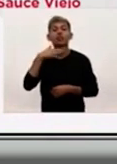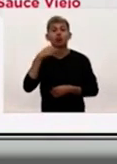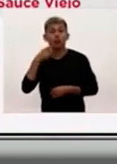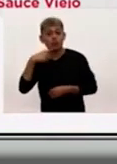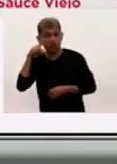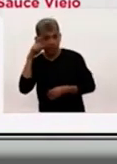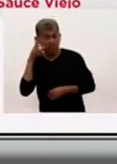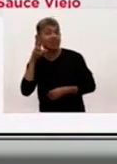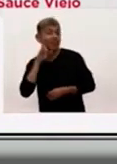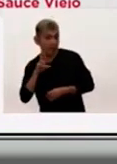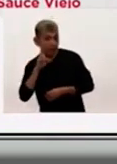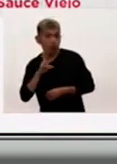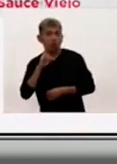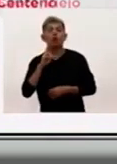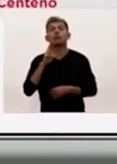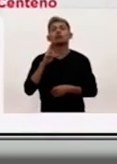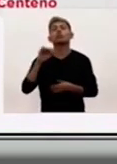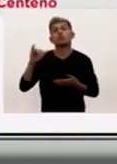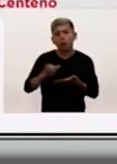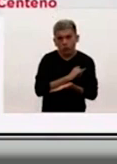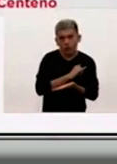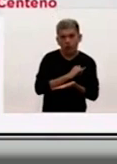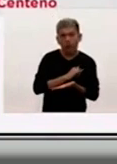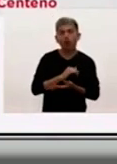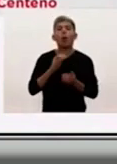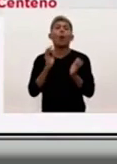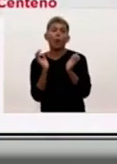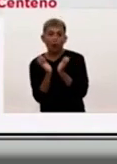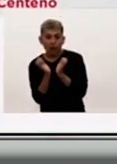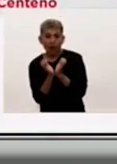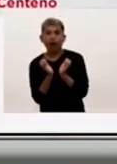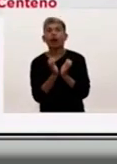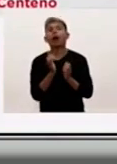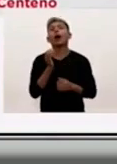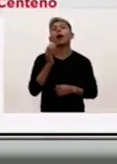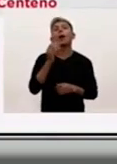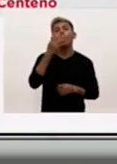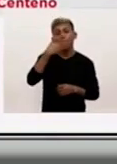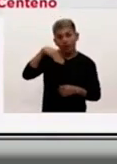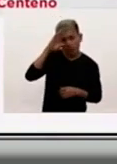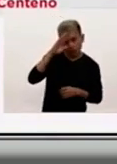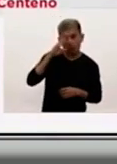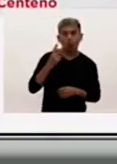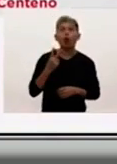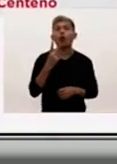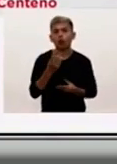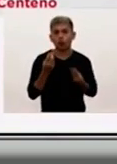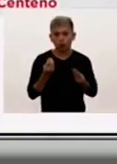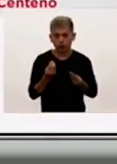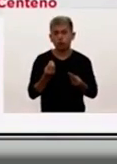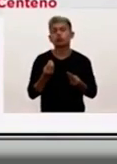Santa Isabel, Sauceviejo, Vera, Villocampo y con 2 casos